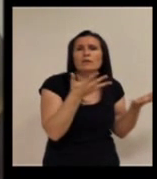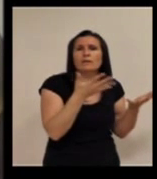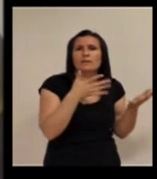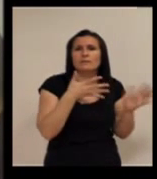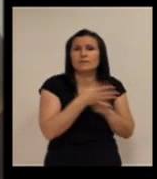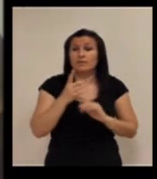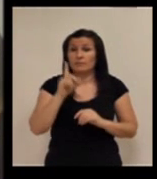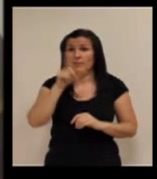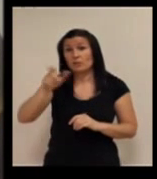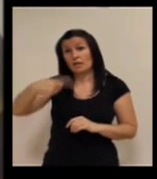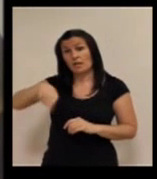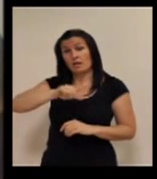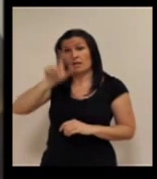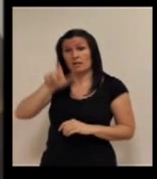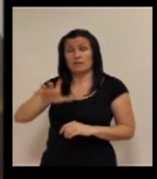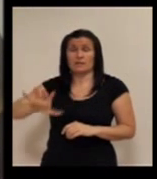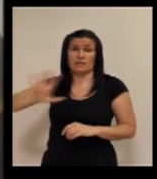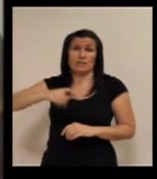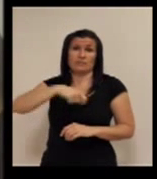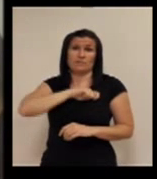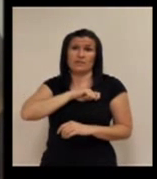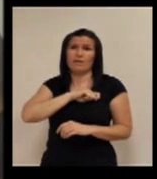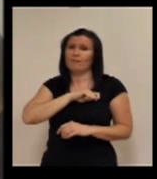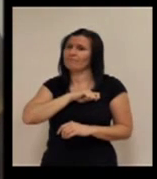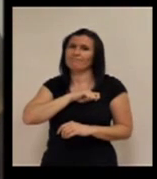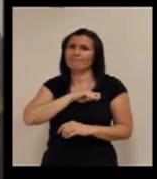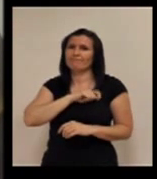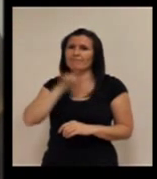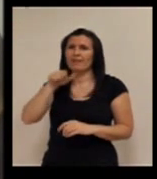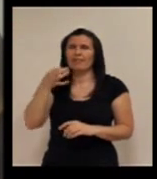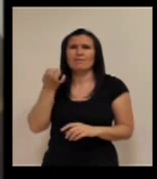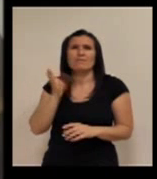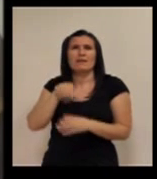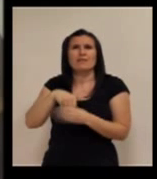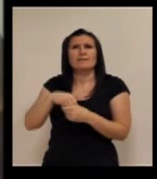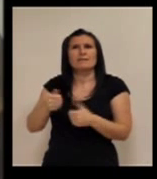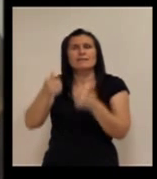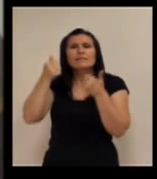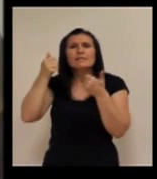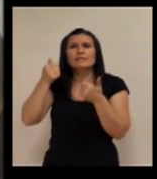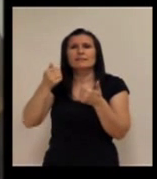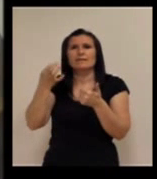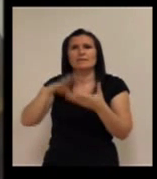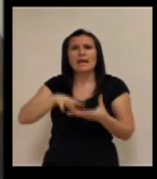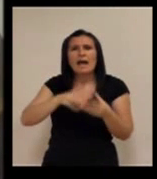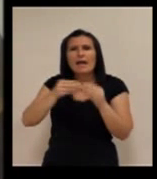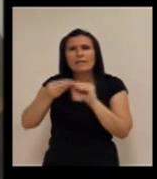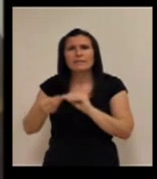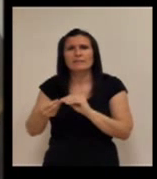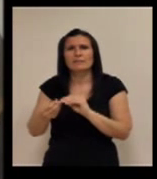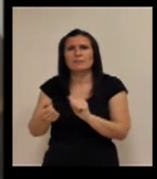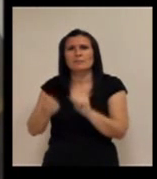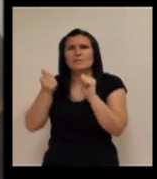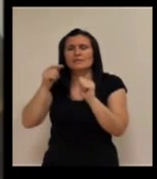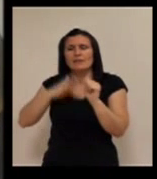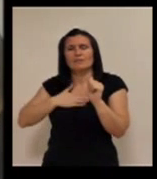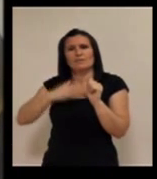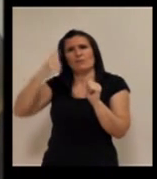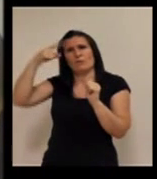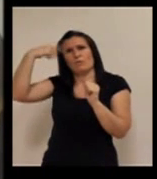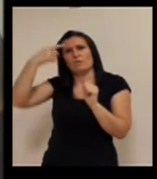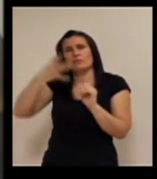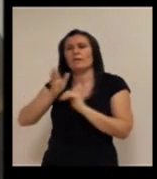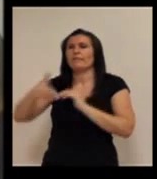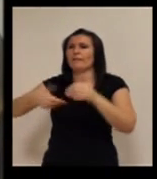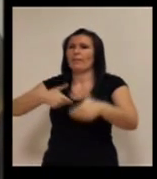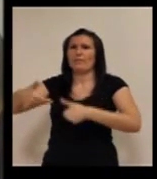fabricantes que estamos afincados en España tengamos que estar especialmente involucrados en desarrollo, sin adaptarlo a esta cultura. Y